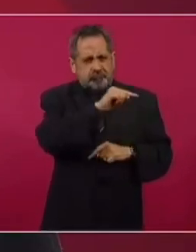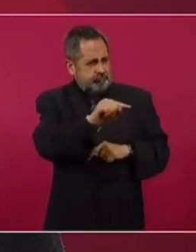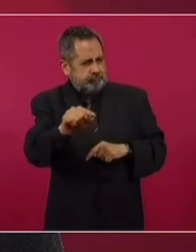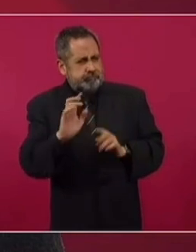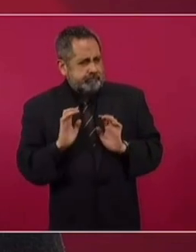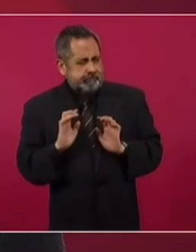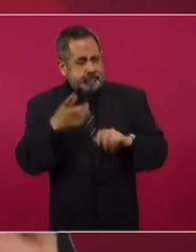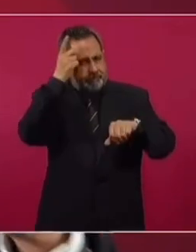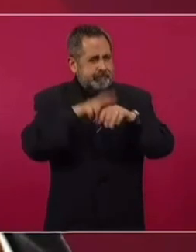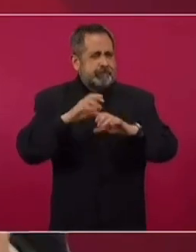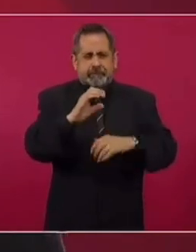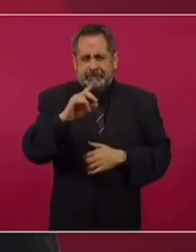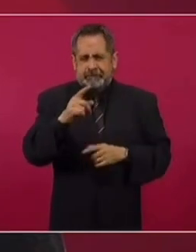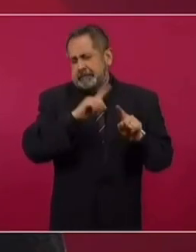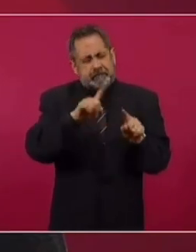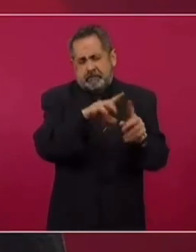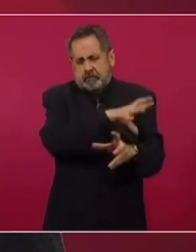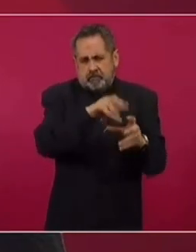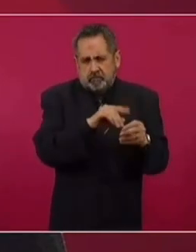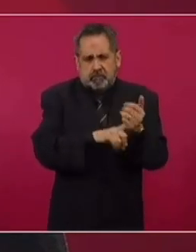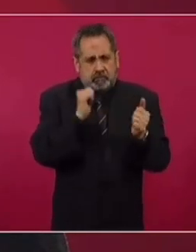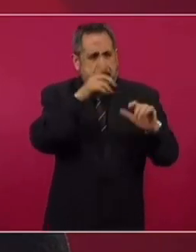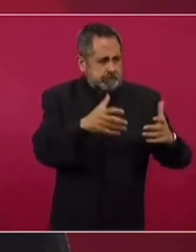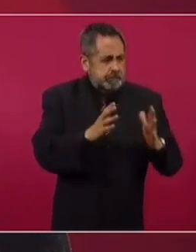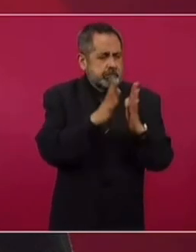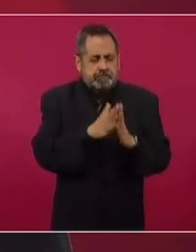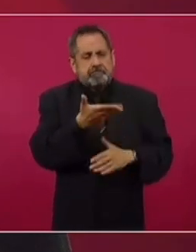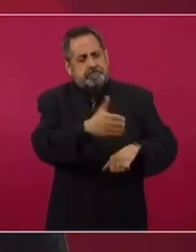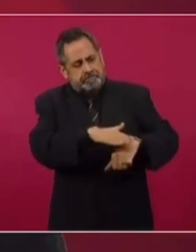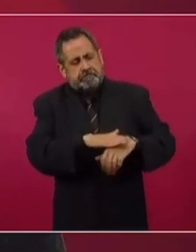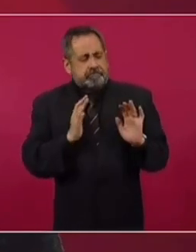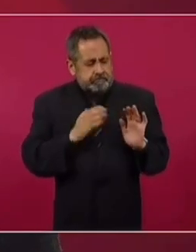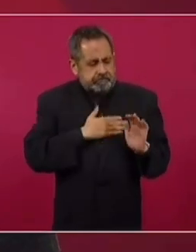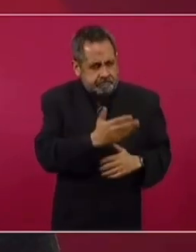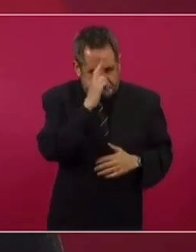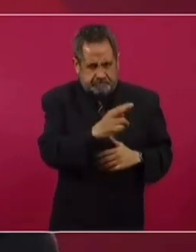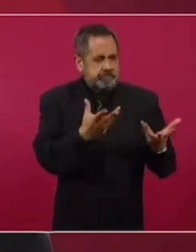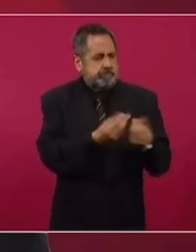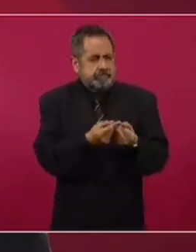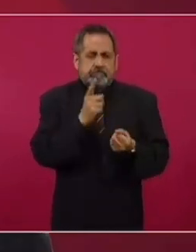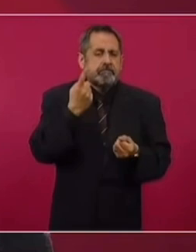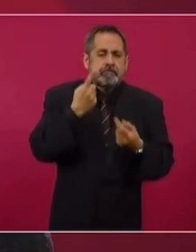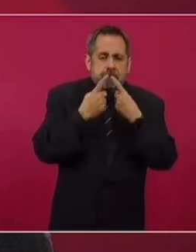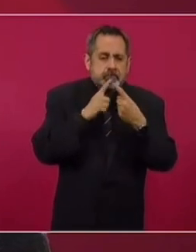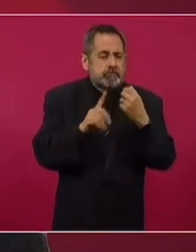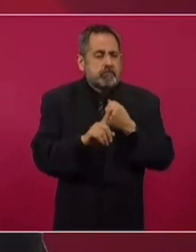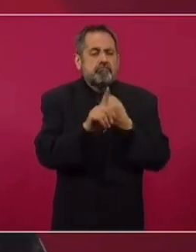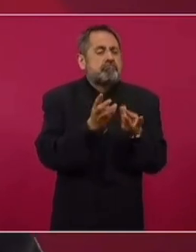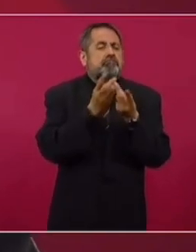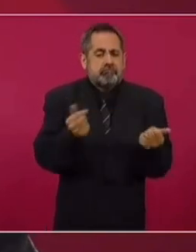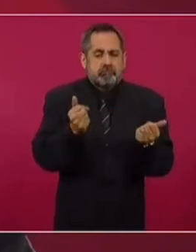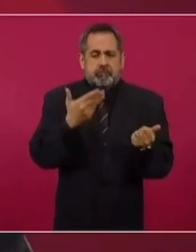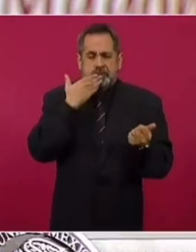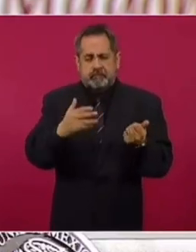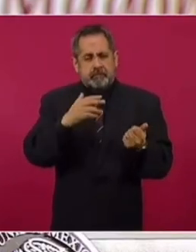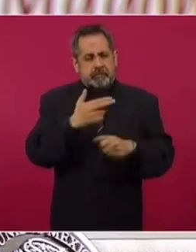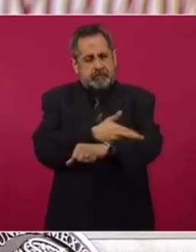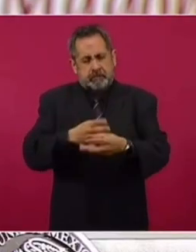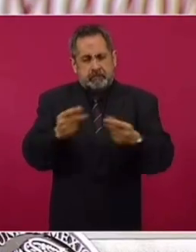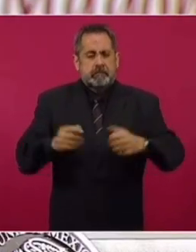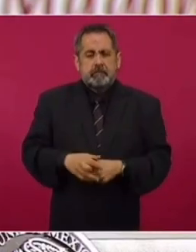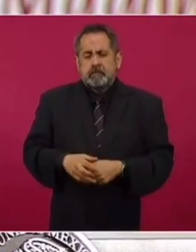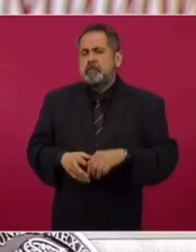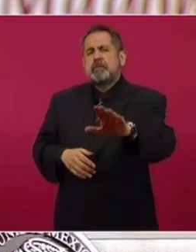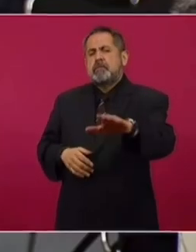dirección del SIDA y todos los que tienen alguna intervención en los órganos de gobierno, pues puedan darle solución a este problema.